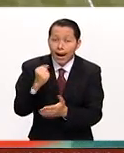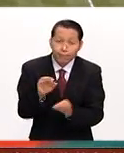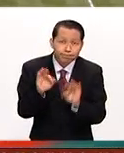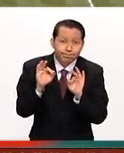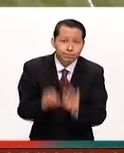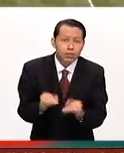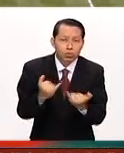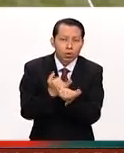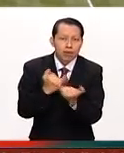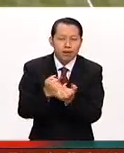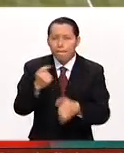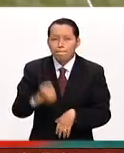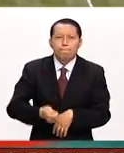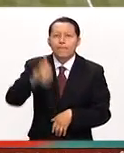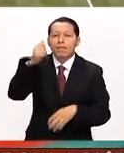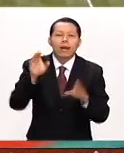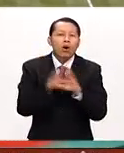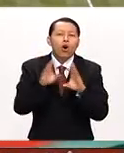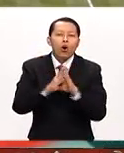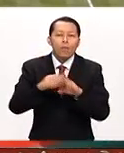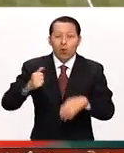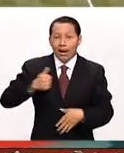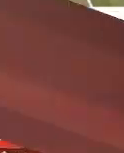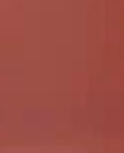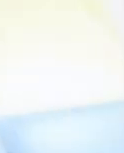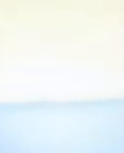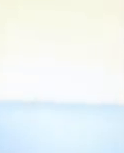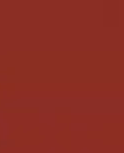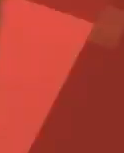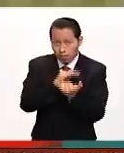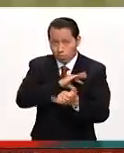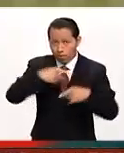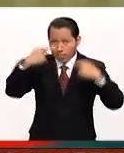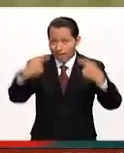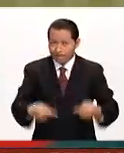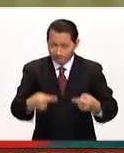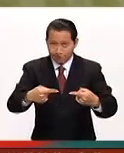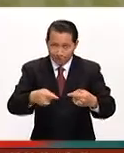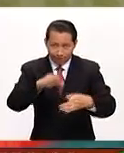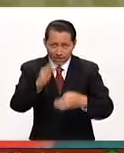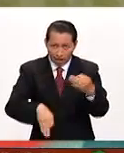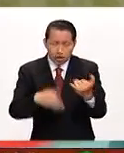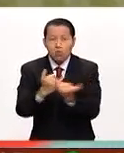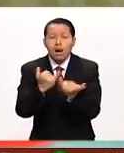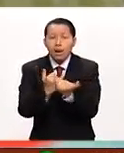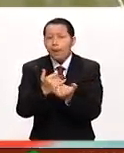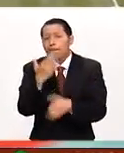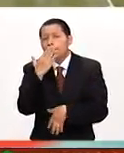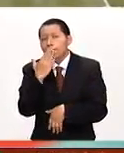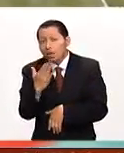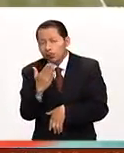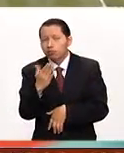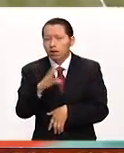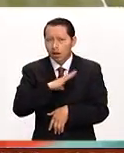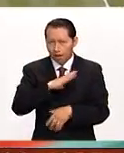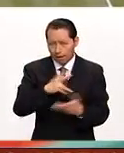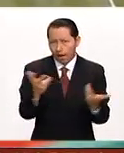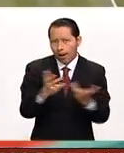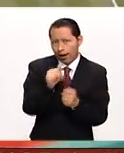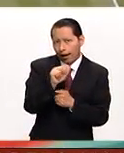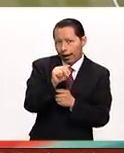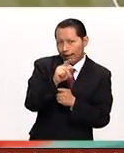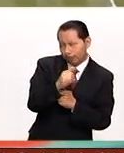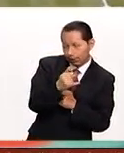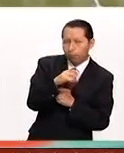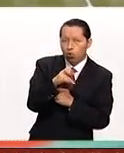además también la primera ocasión en la que un canadiense consigue estar en la final de un Grand Slam, así que espectacular lo que hizo a este Andy